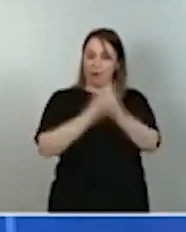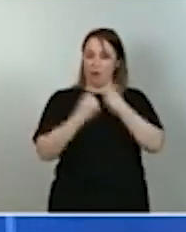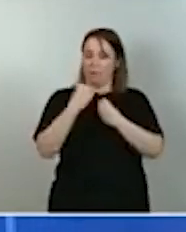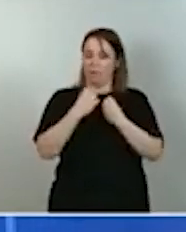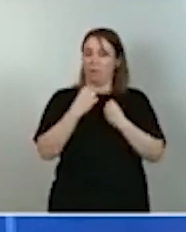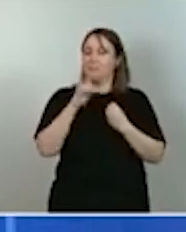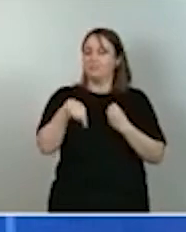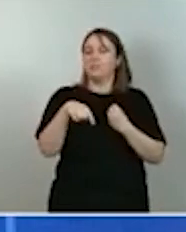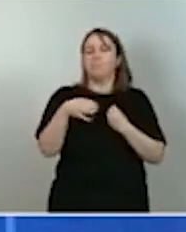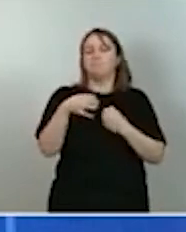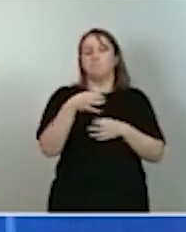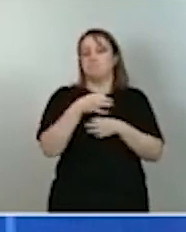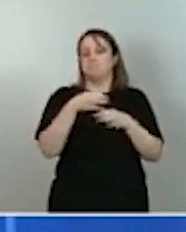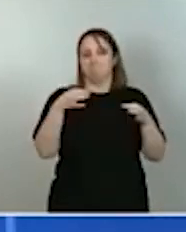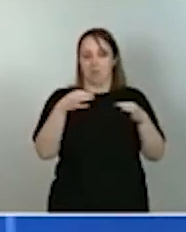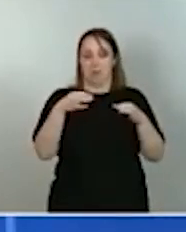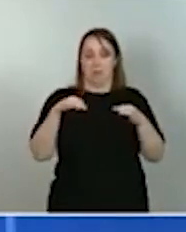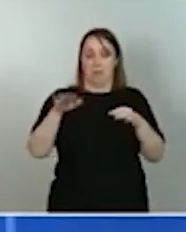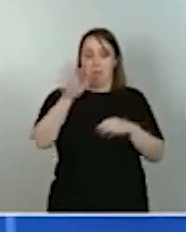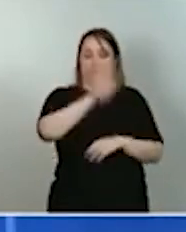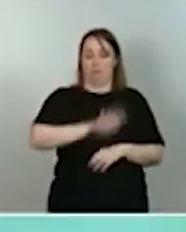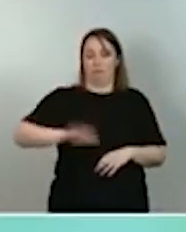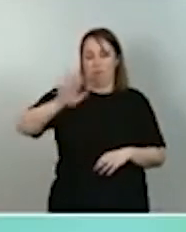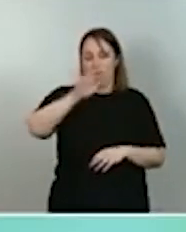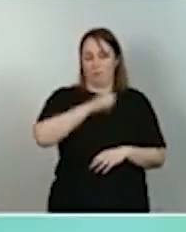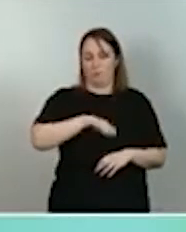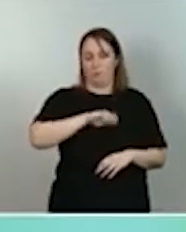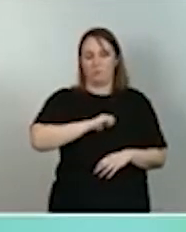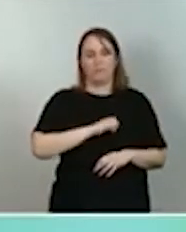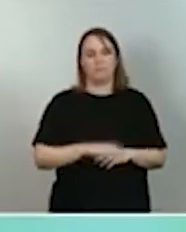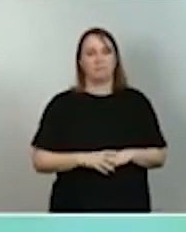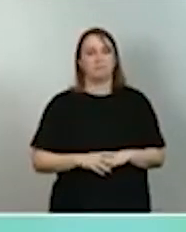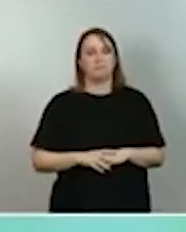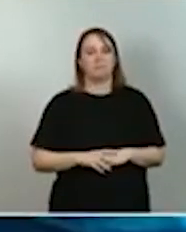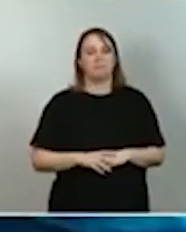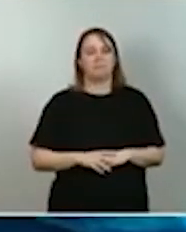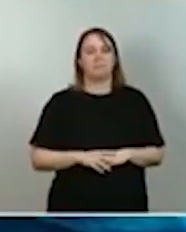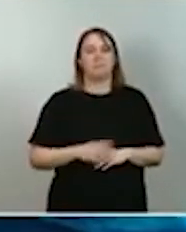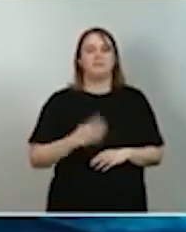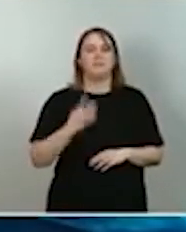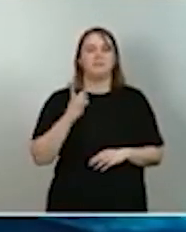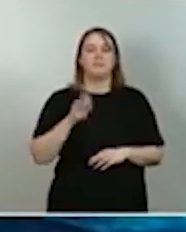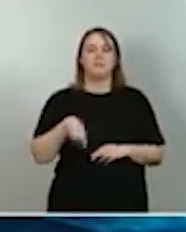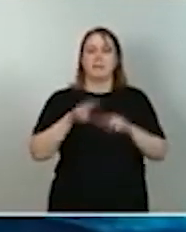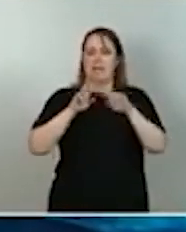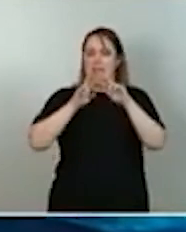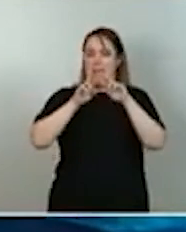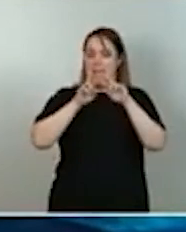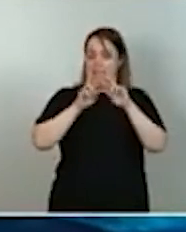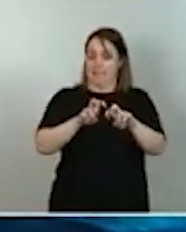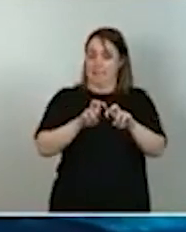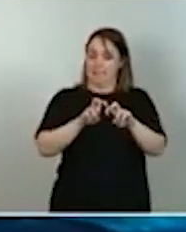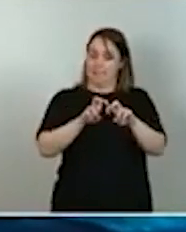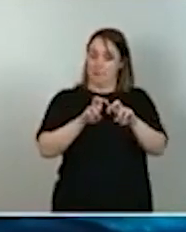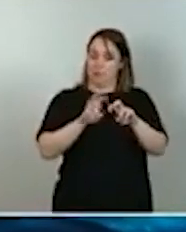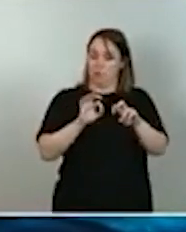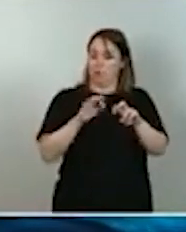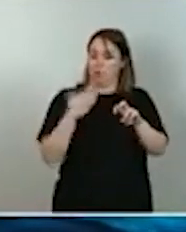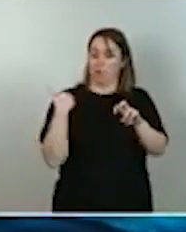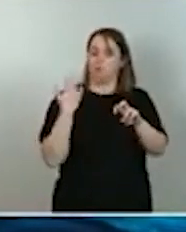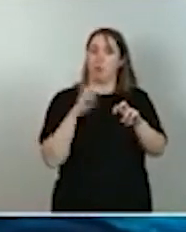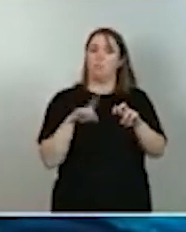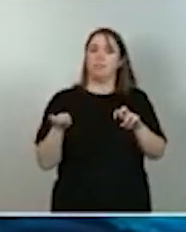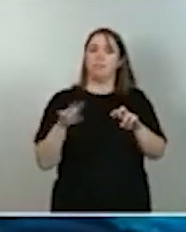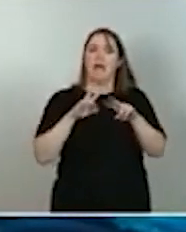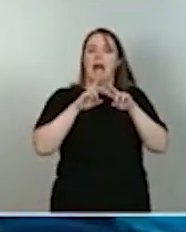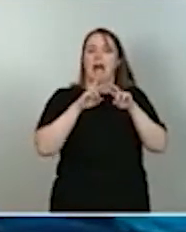parte del territorio. Disponemos de análisis bien hecho en estos últimos meses, en estos últimos